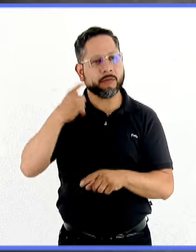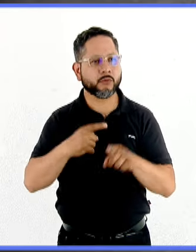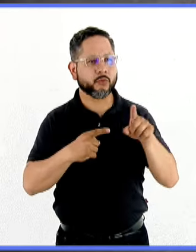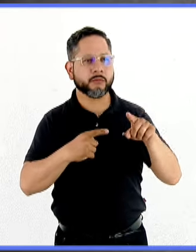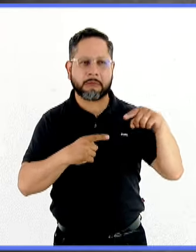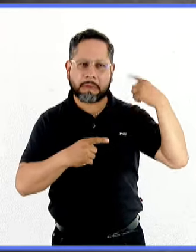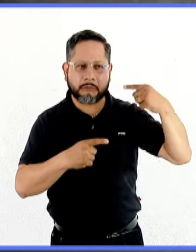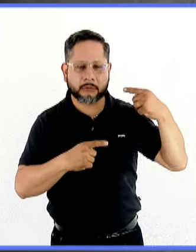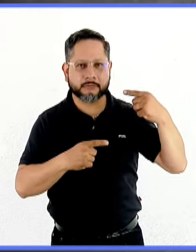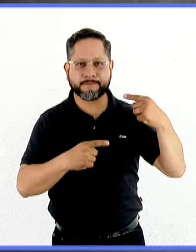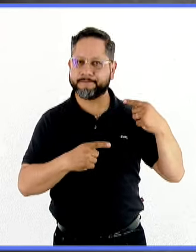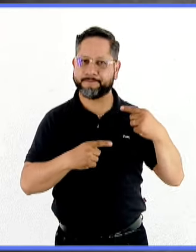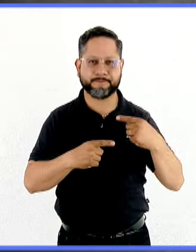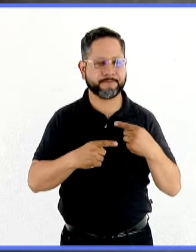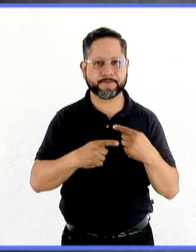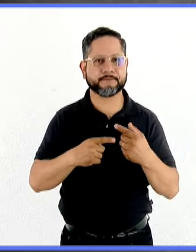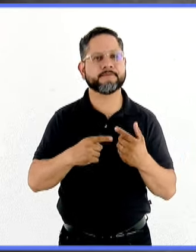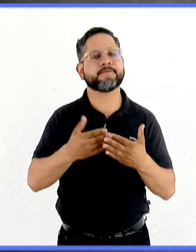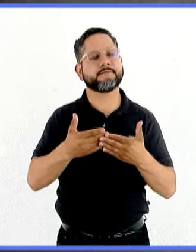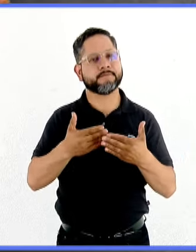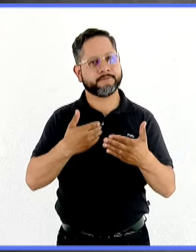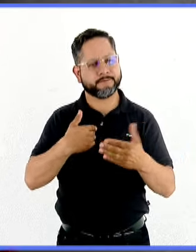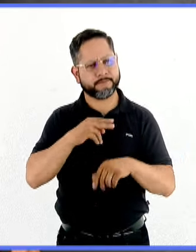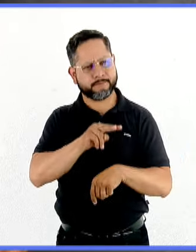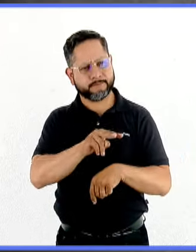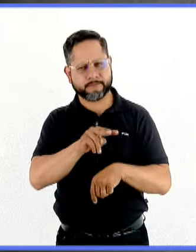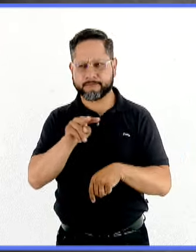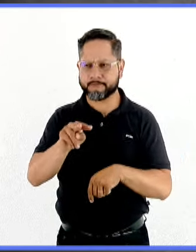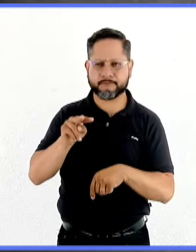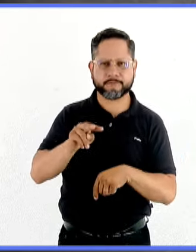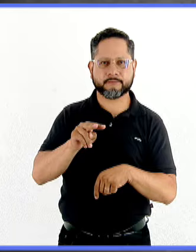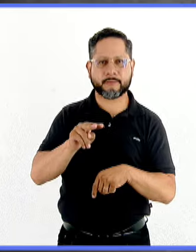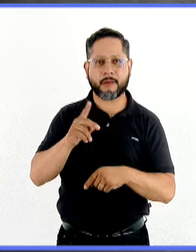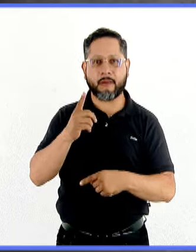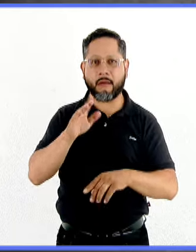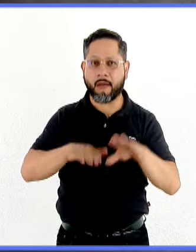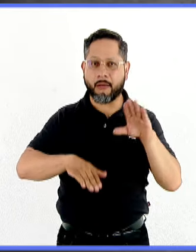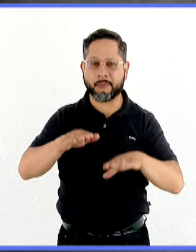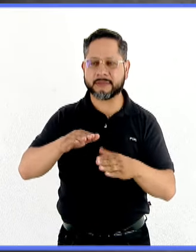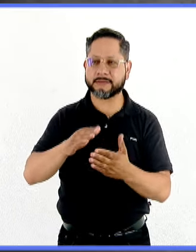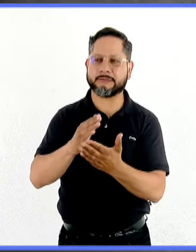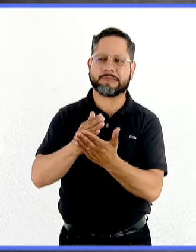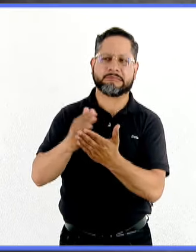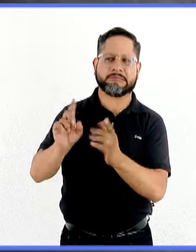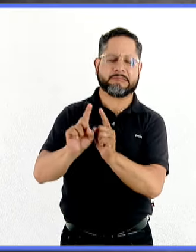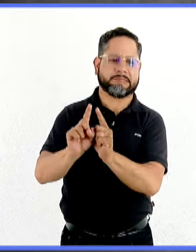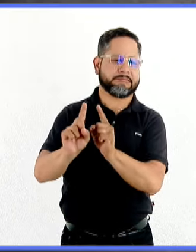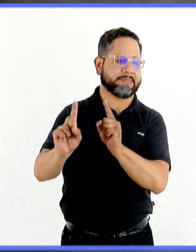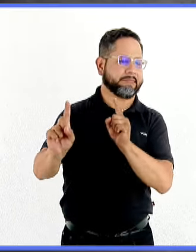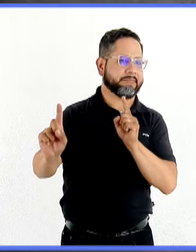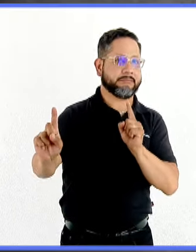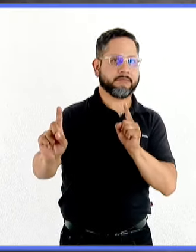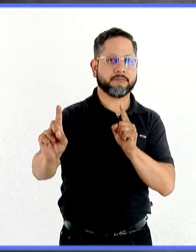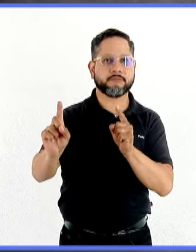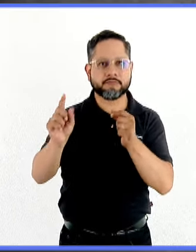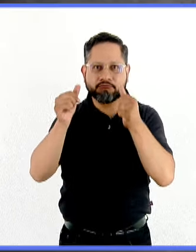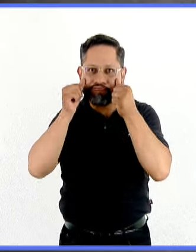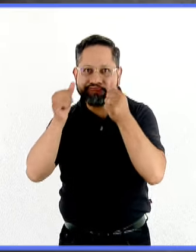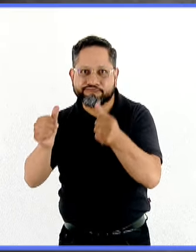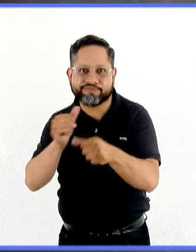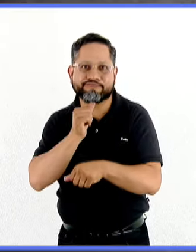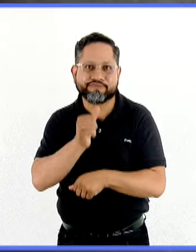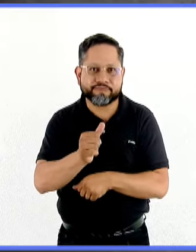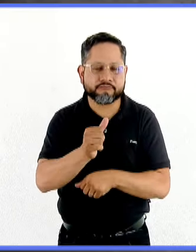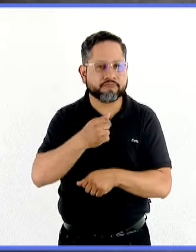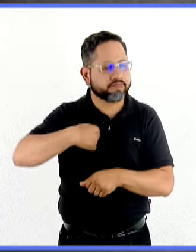realmente se atiendan, muchas veces lo que hacemos es aislar y es no permitir la atención oportuna, ¿no? Entonces, creo que para todos